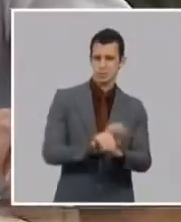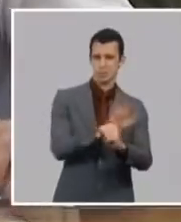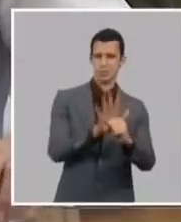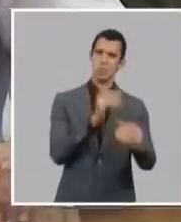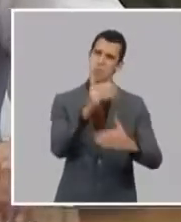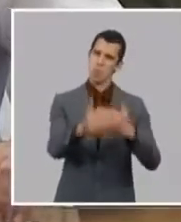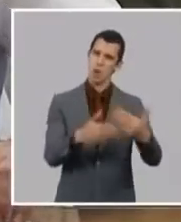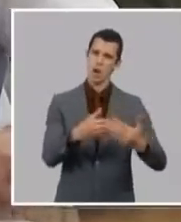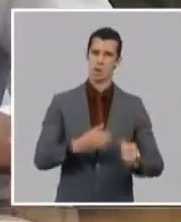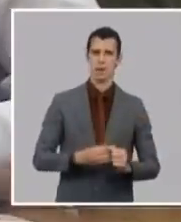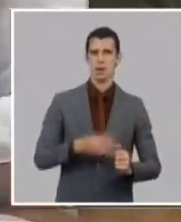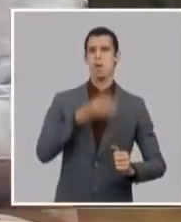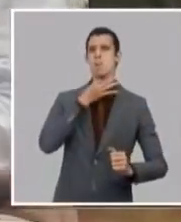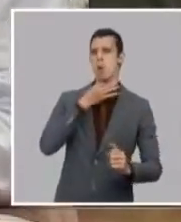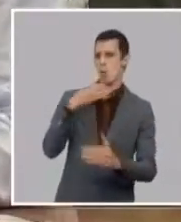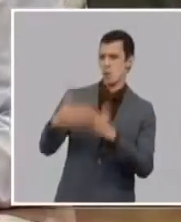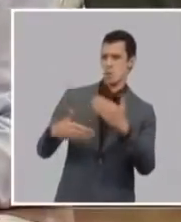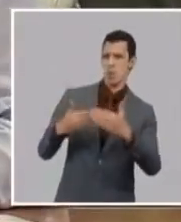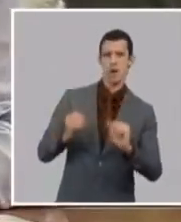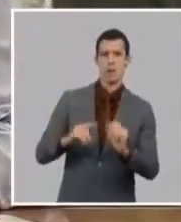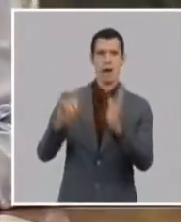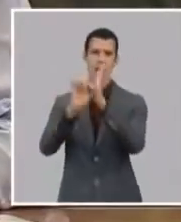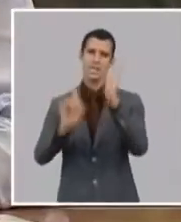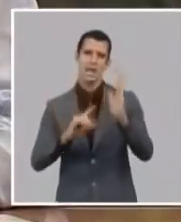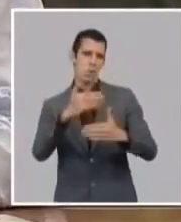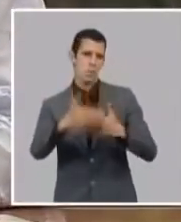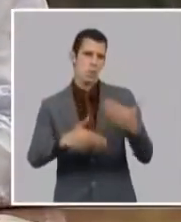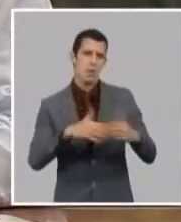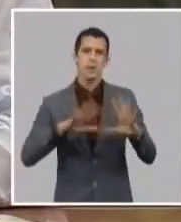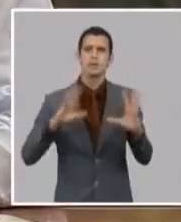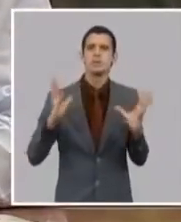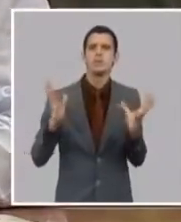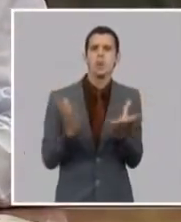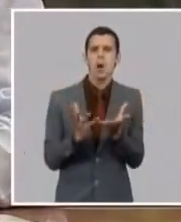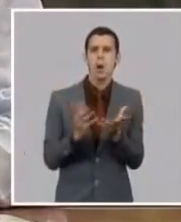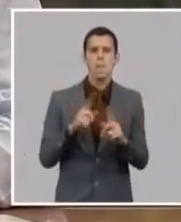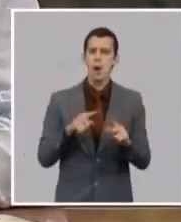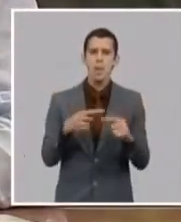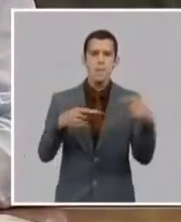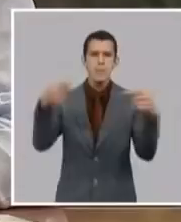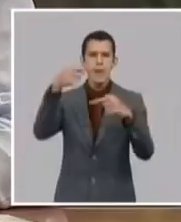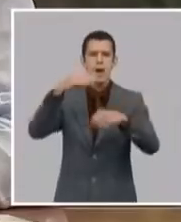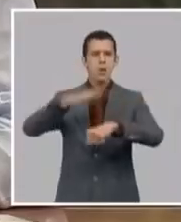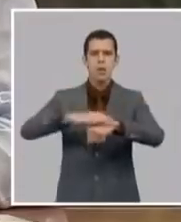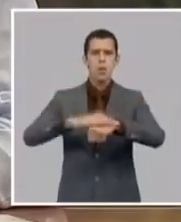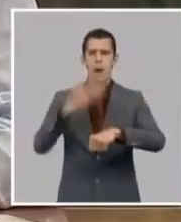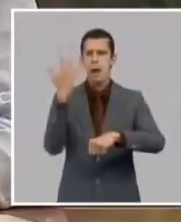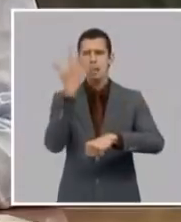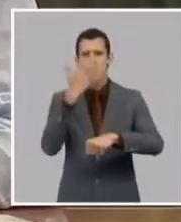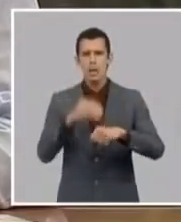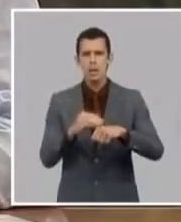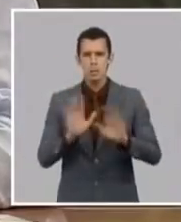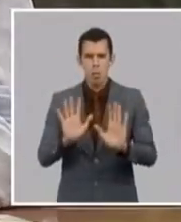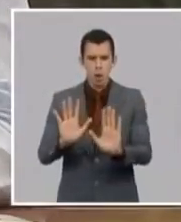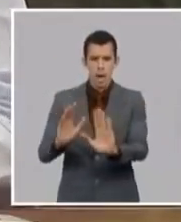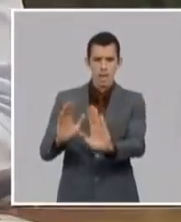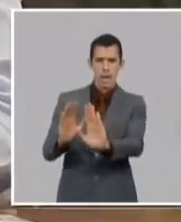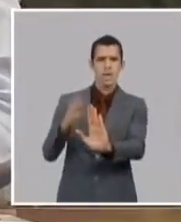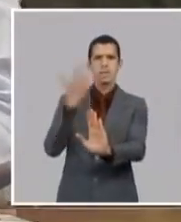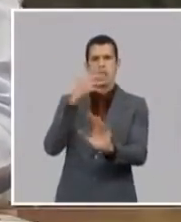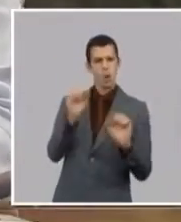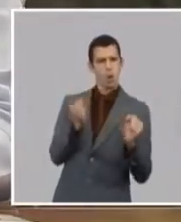cuando tú vas a las redes yo le digo si uno no tiene convicciones y si uno no tiene firmeza se angustia